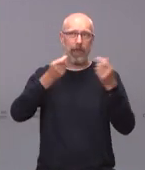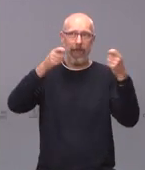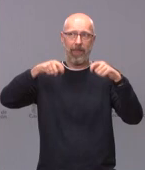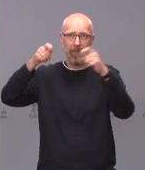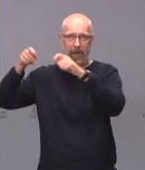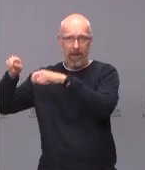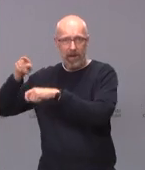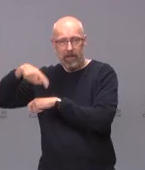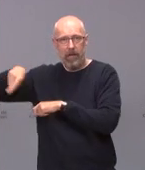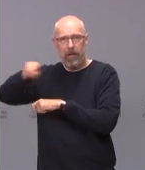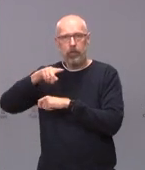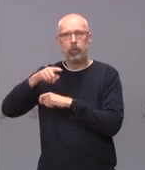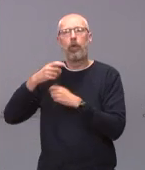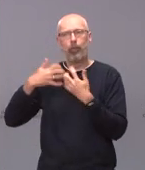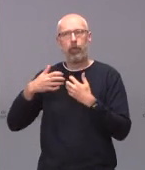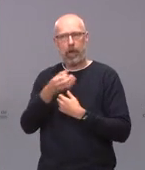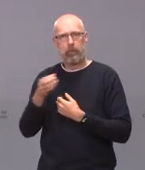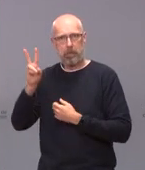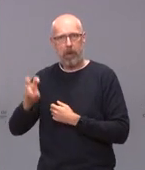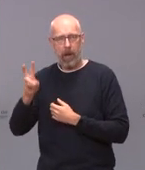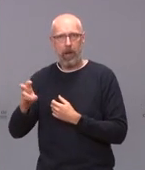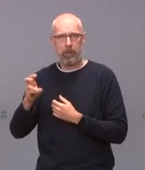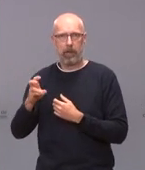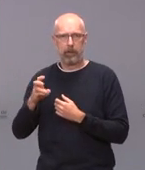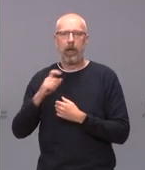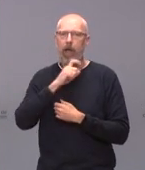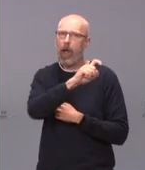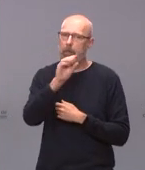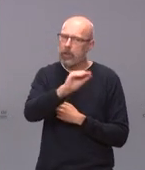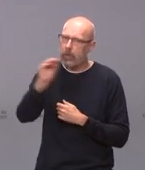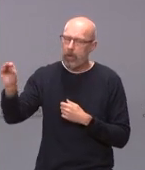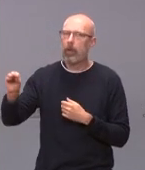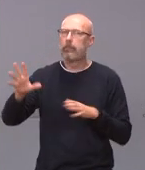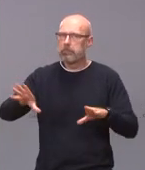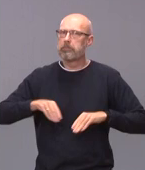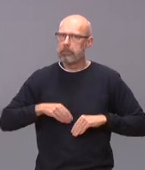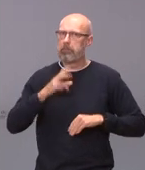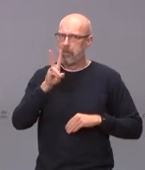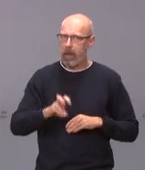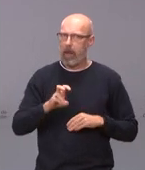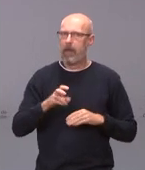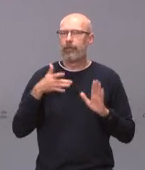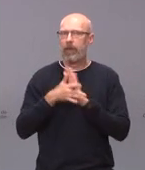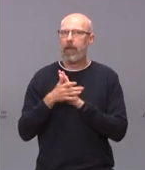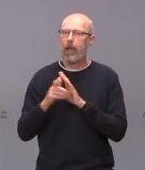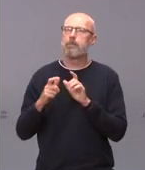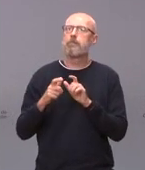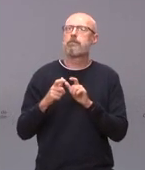de ese confinamiento ha funcionado que los mensajes han funcionado y que no hemos tenido el crecimiento